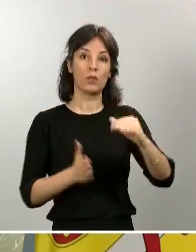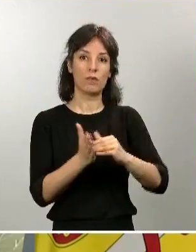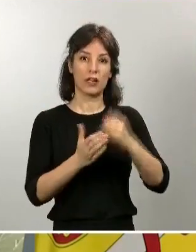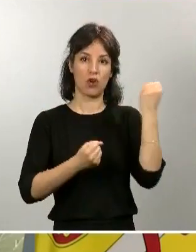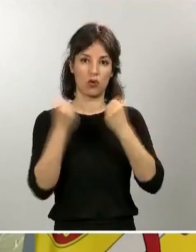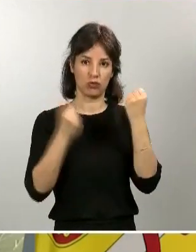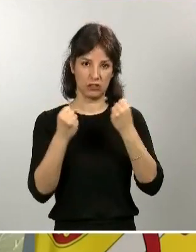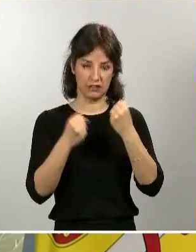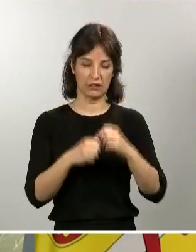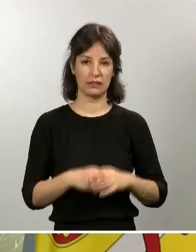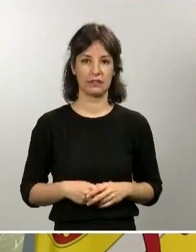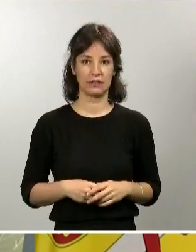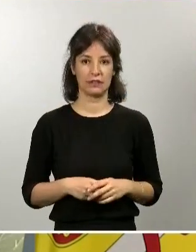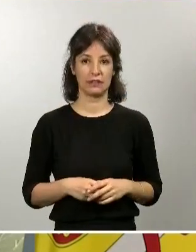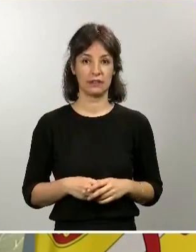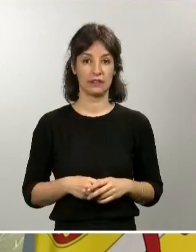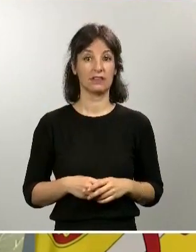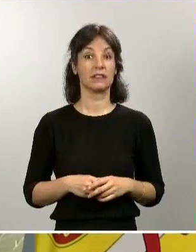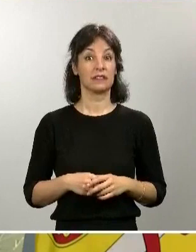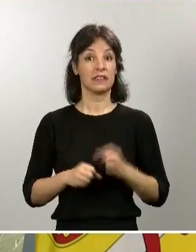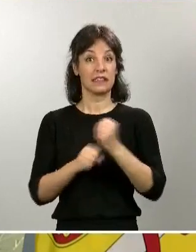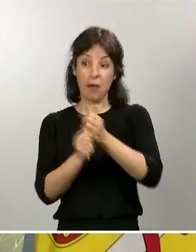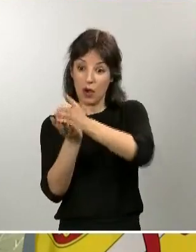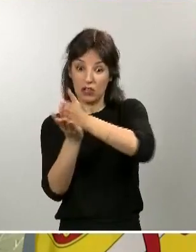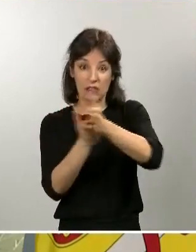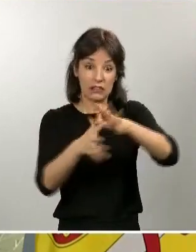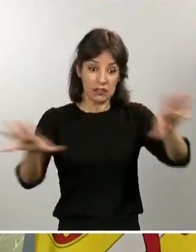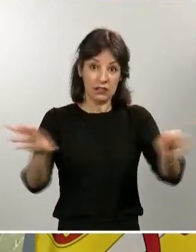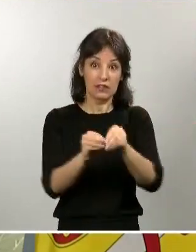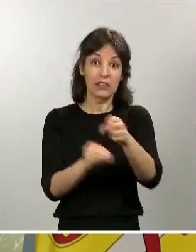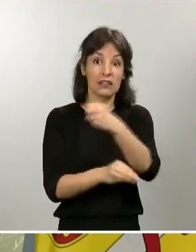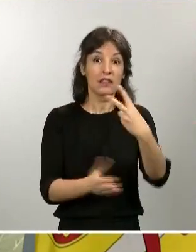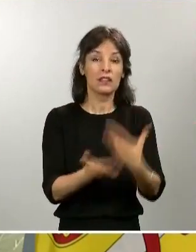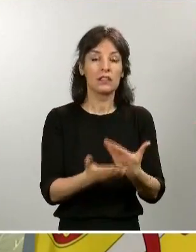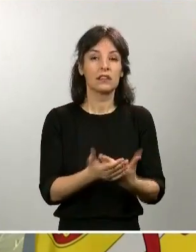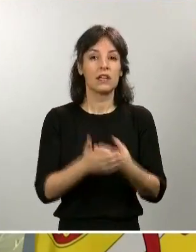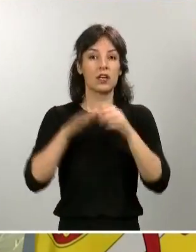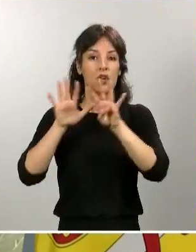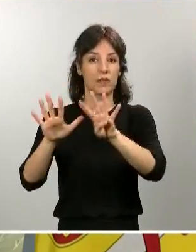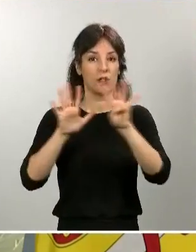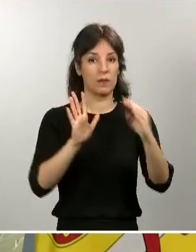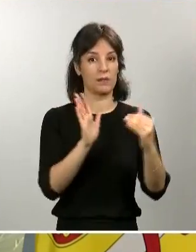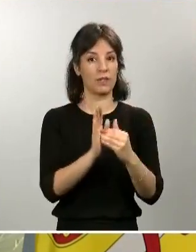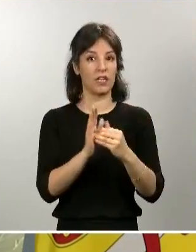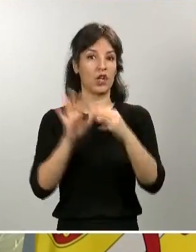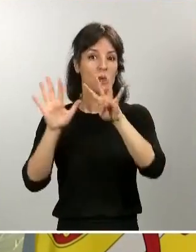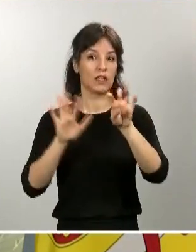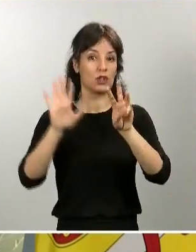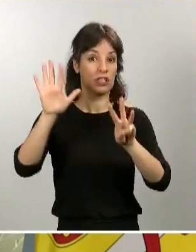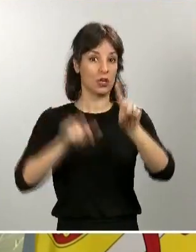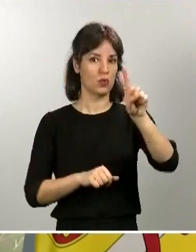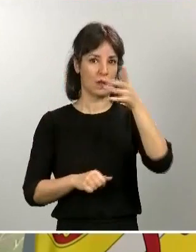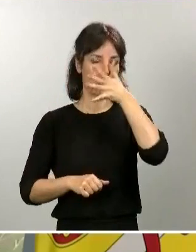Como resultado de todas estas actuaciones, se han tramitado noventa y nueve mil novecientos ochenta y un denuncias y se ha